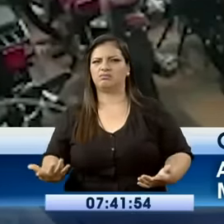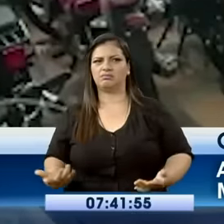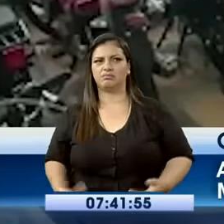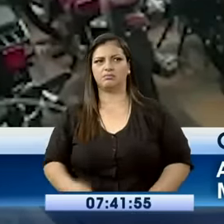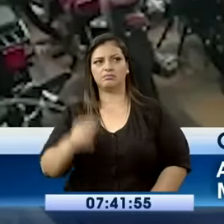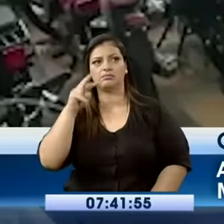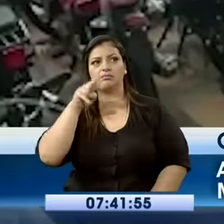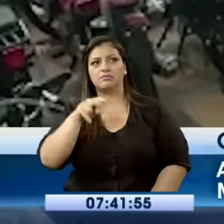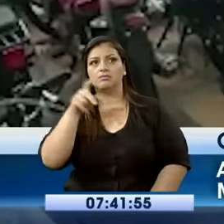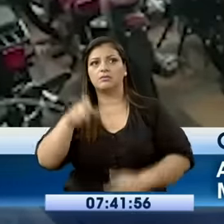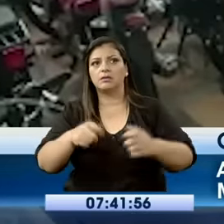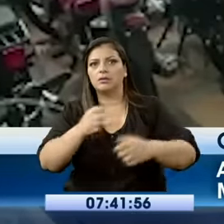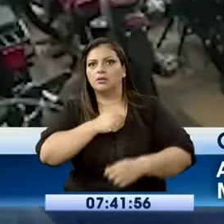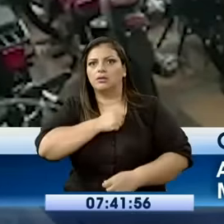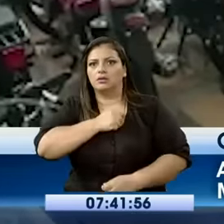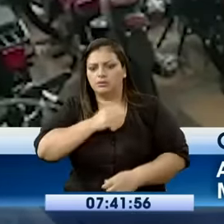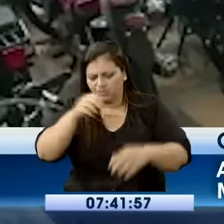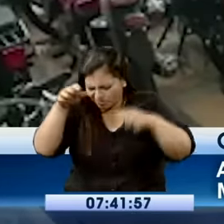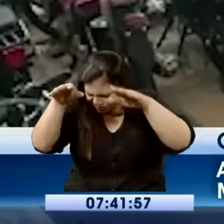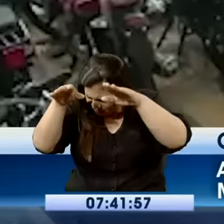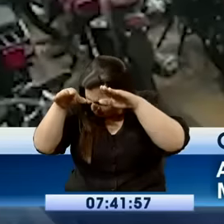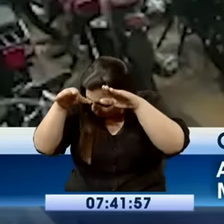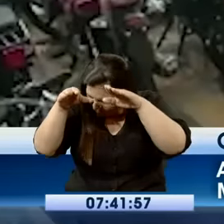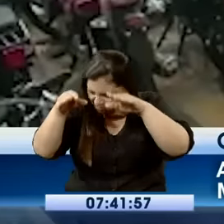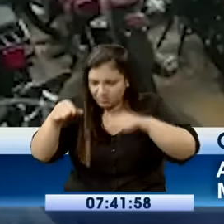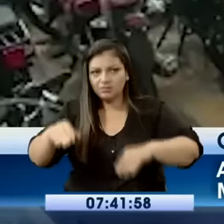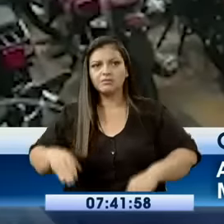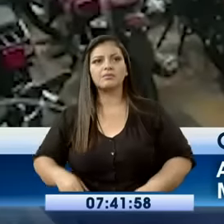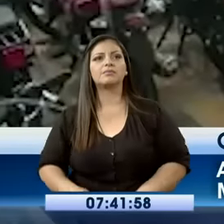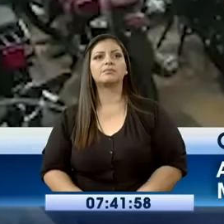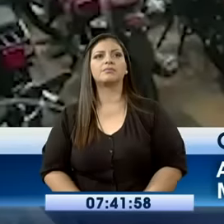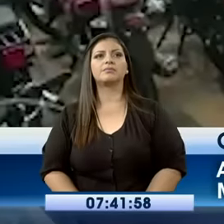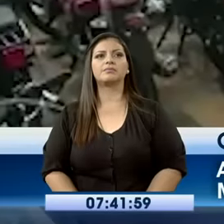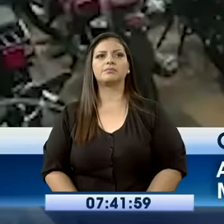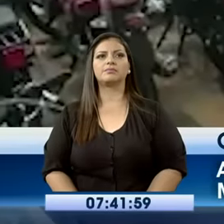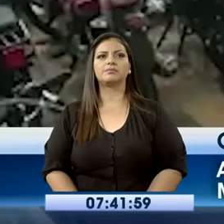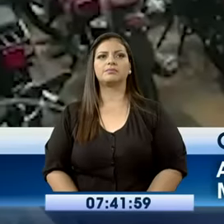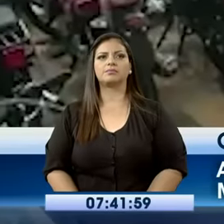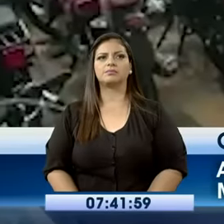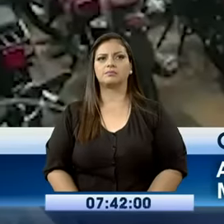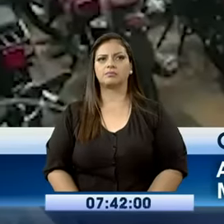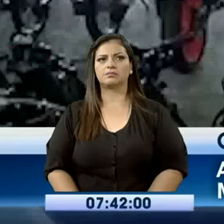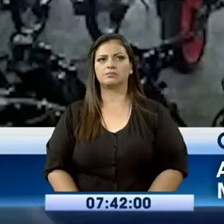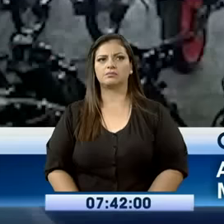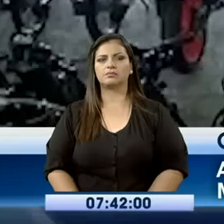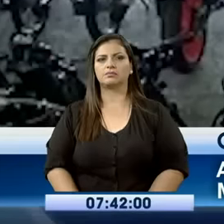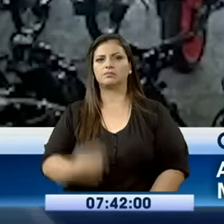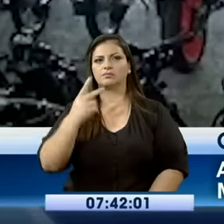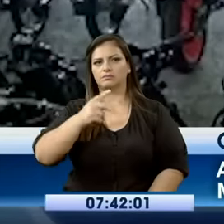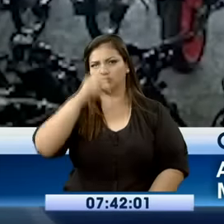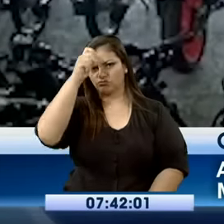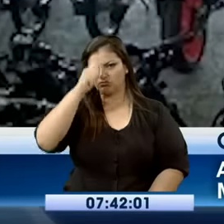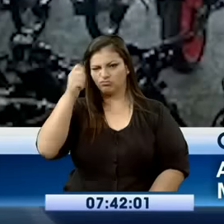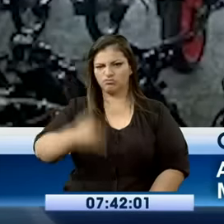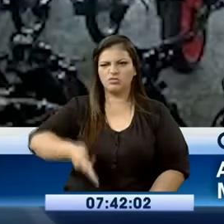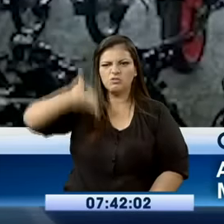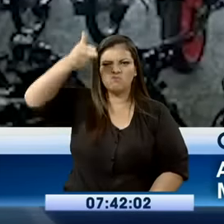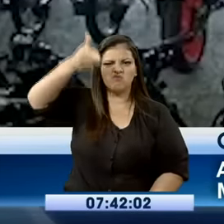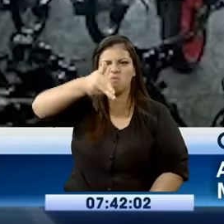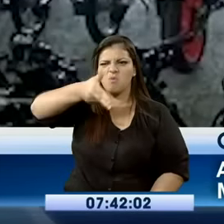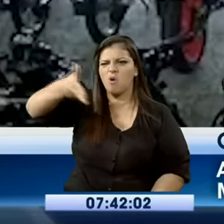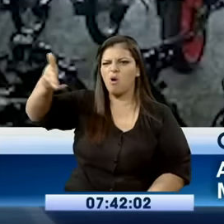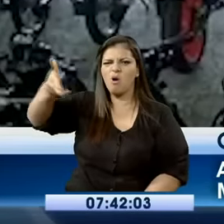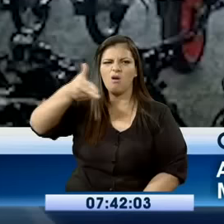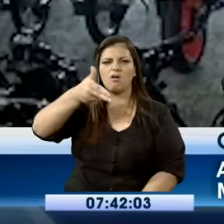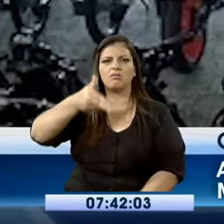claro. Ahí los mandan al suelo, mira. Al piso todo el mundo. Ahí está, el brava de la película. Arnold Sauces 9 ahí.